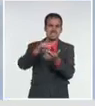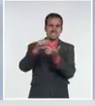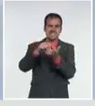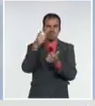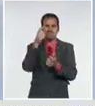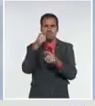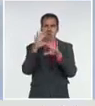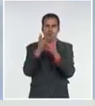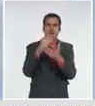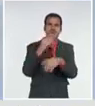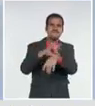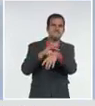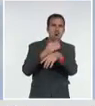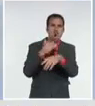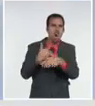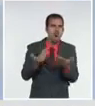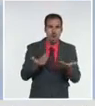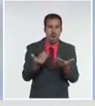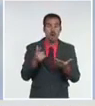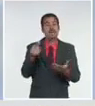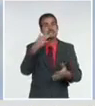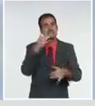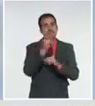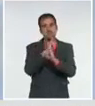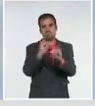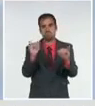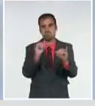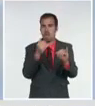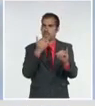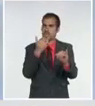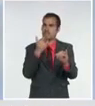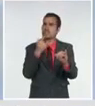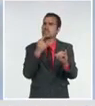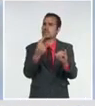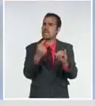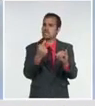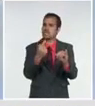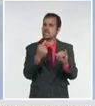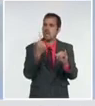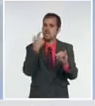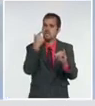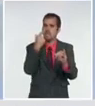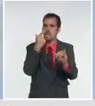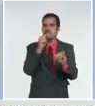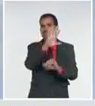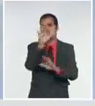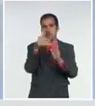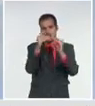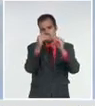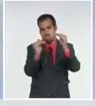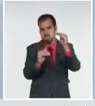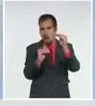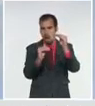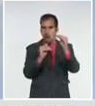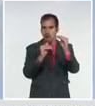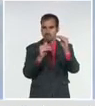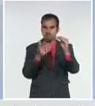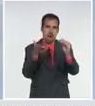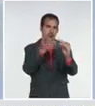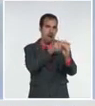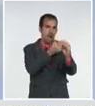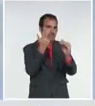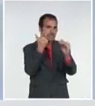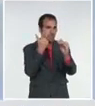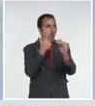habíamos mantenido por debajo de 5.000 la cifra de casos activos